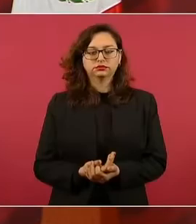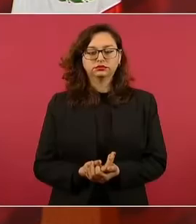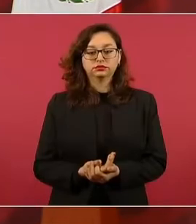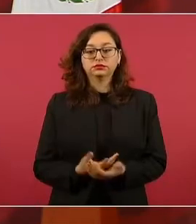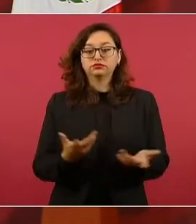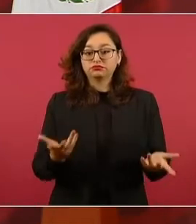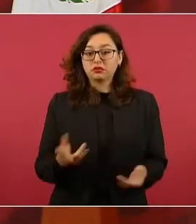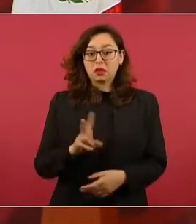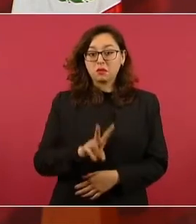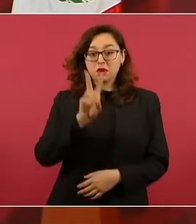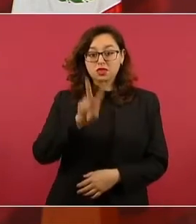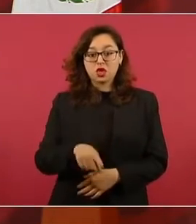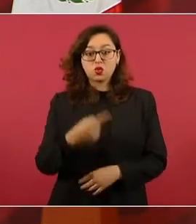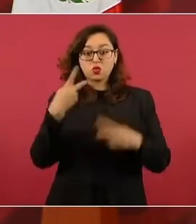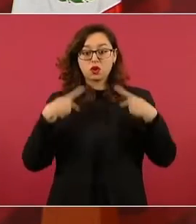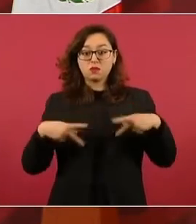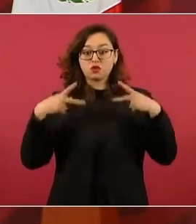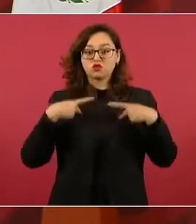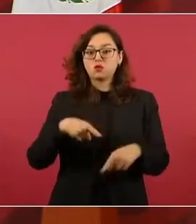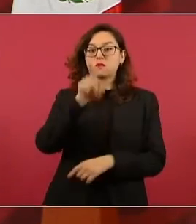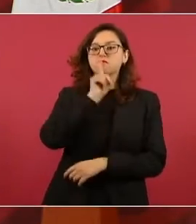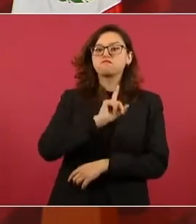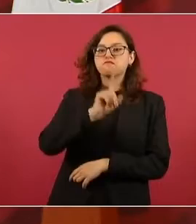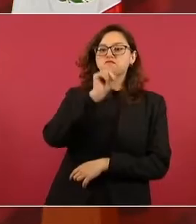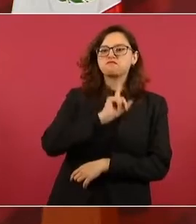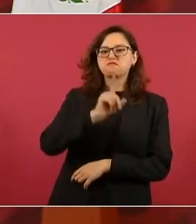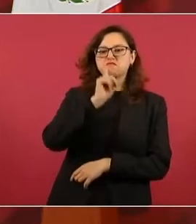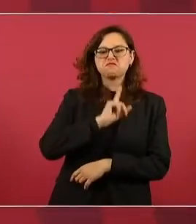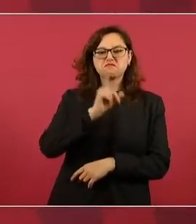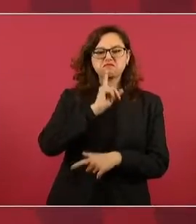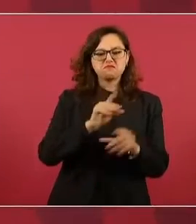hasta la imaginación y el talento.